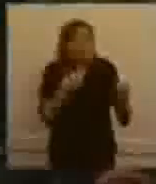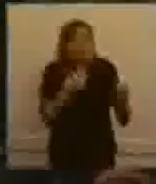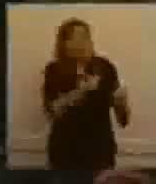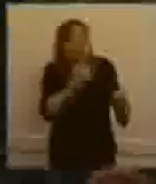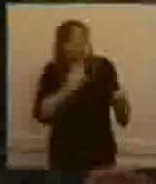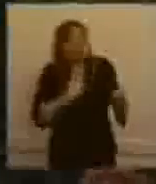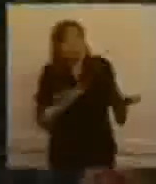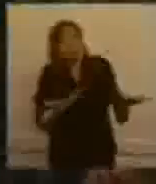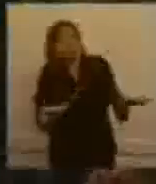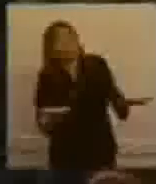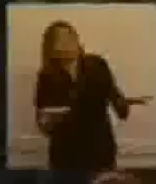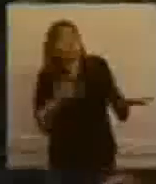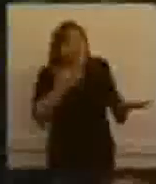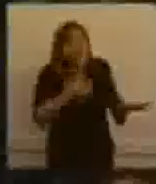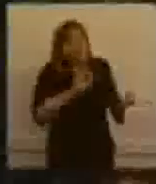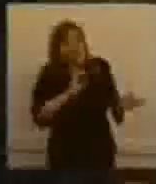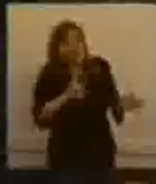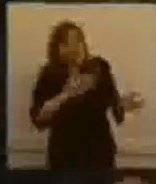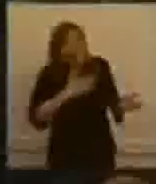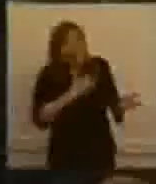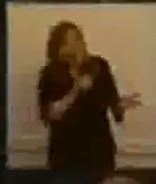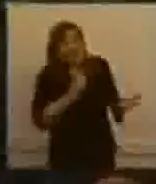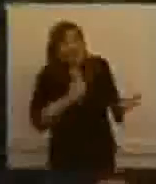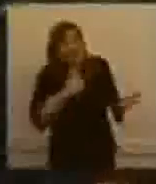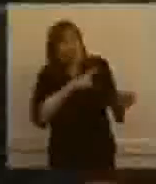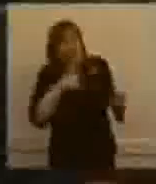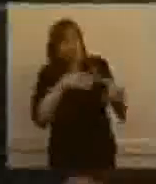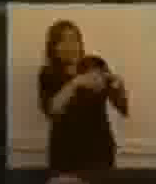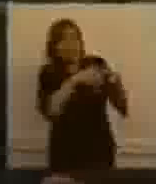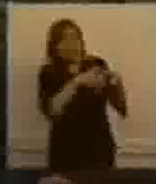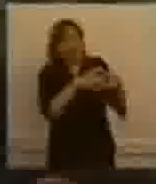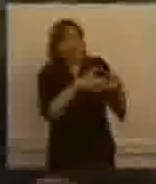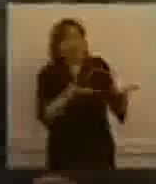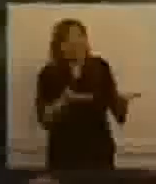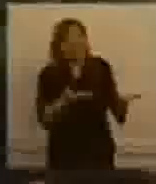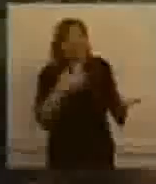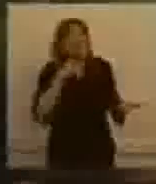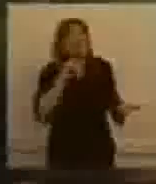que decir algo bien porque si no te matan creo, no salir de vivo de acá. Dale. ¿8 de